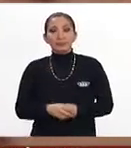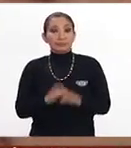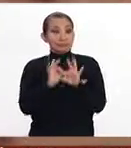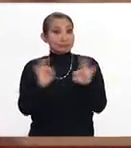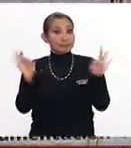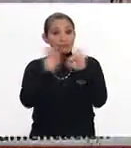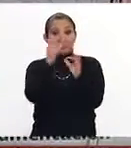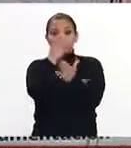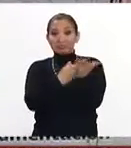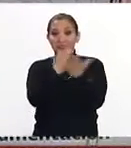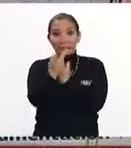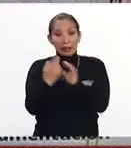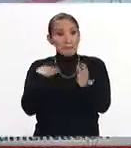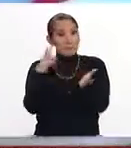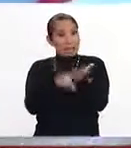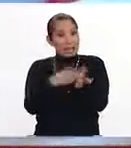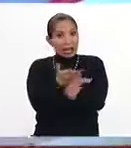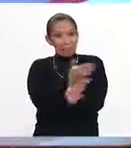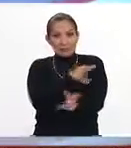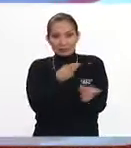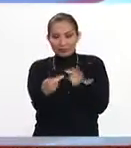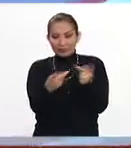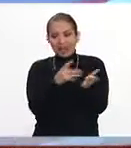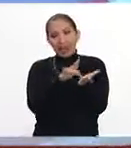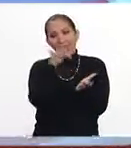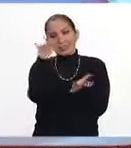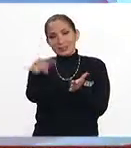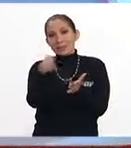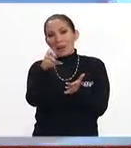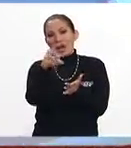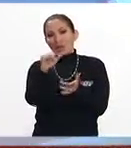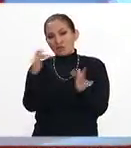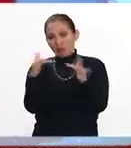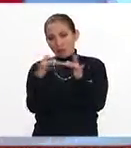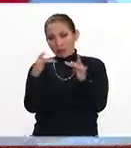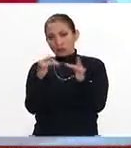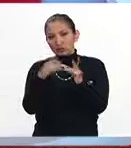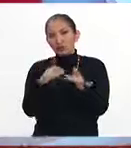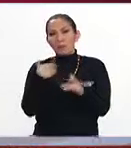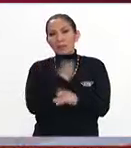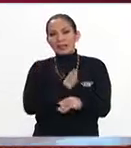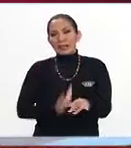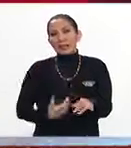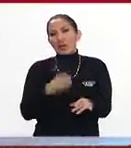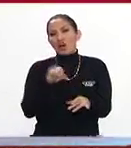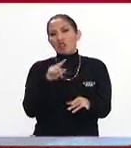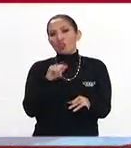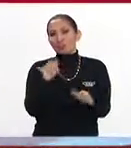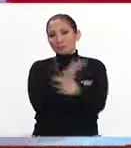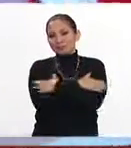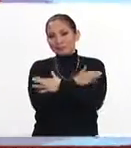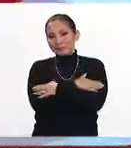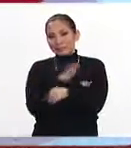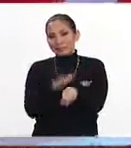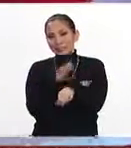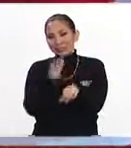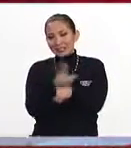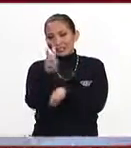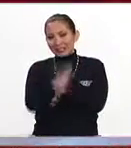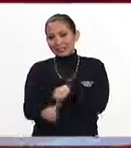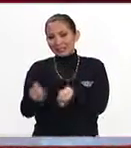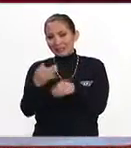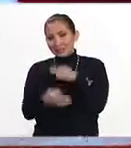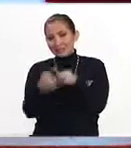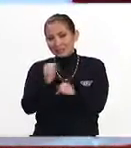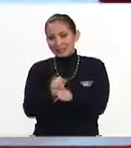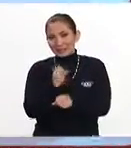este programa, más vale estar preparado. Gracias, Mario Di Costanzo, por estar con nosotros en México, al día presidente de la CONDUCEP. Gracias, un fuerte abrazo, excelente viernes y